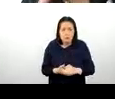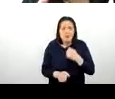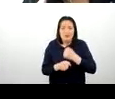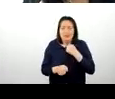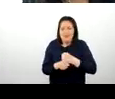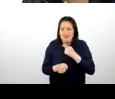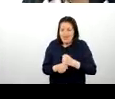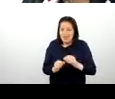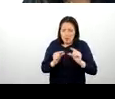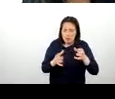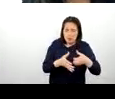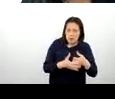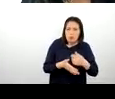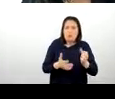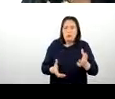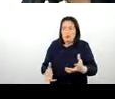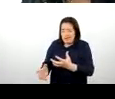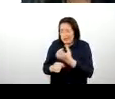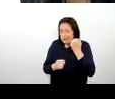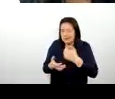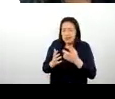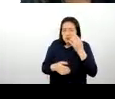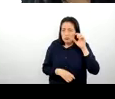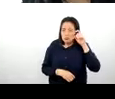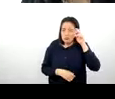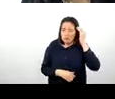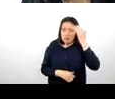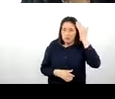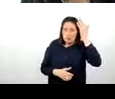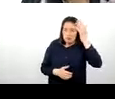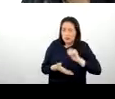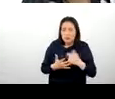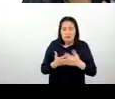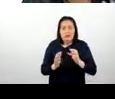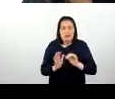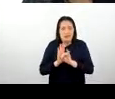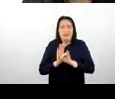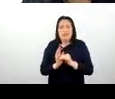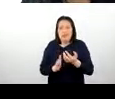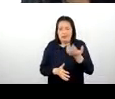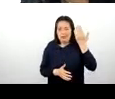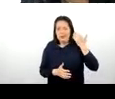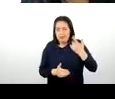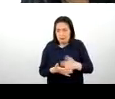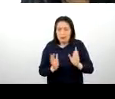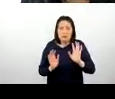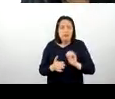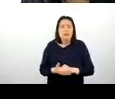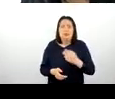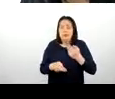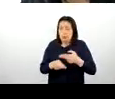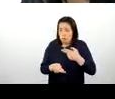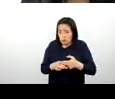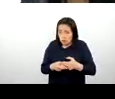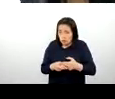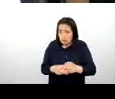rescatando los saberes y la identidad de sus ancestros, que es una actividad que se llama el